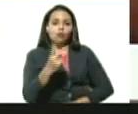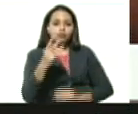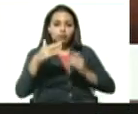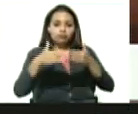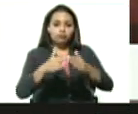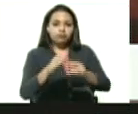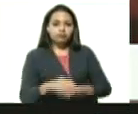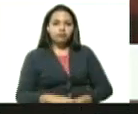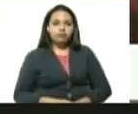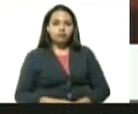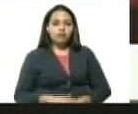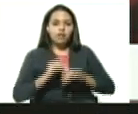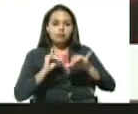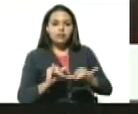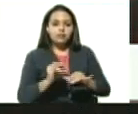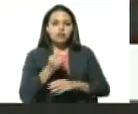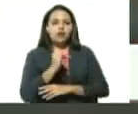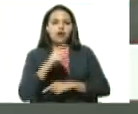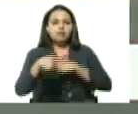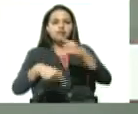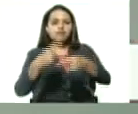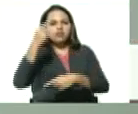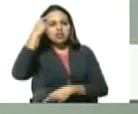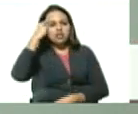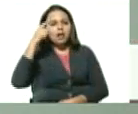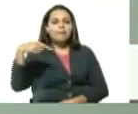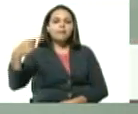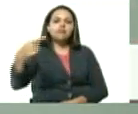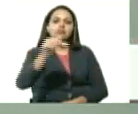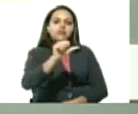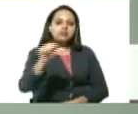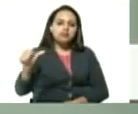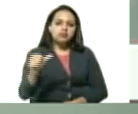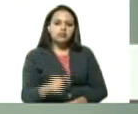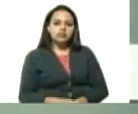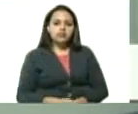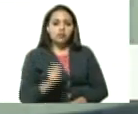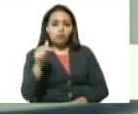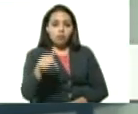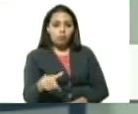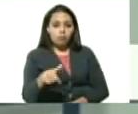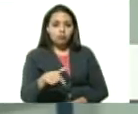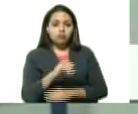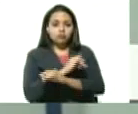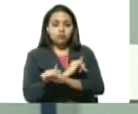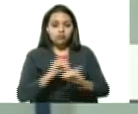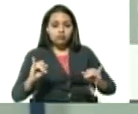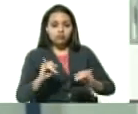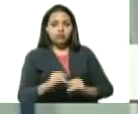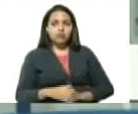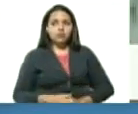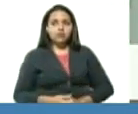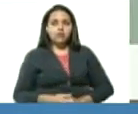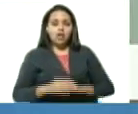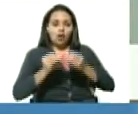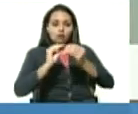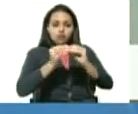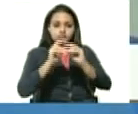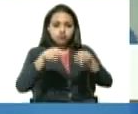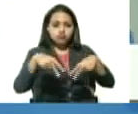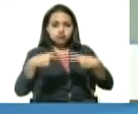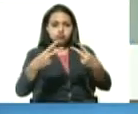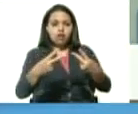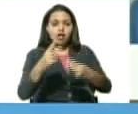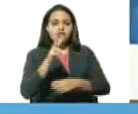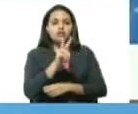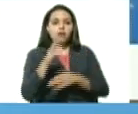todo esto va a pasar en los próximos días en las próximas semanas ya hoy culminando este hito que es el mantenimiento preventivo de estas